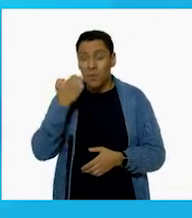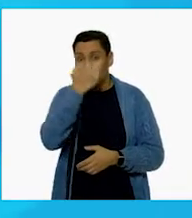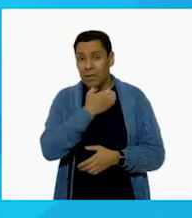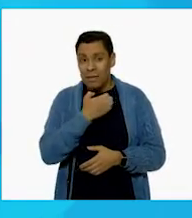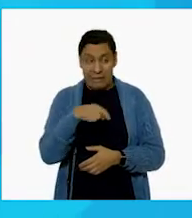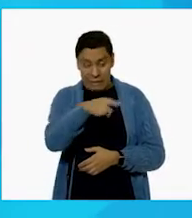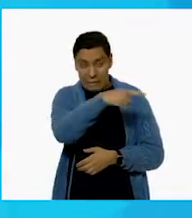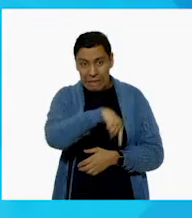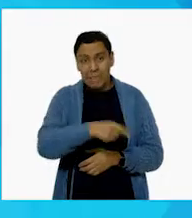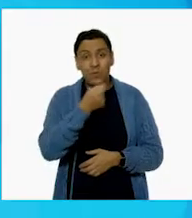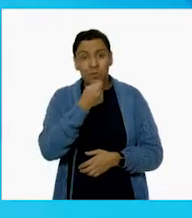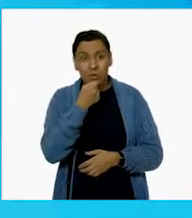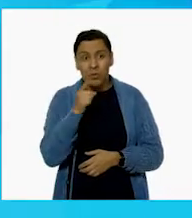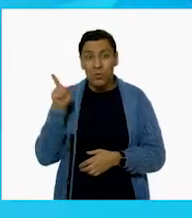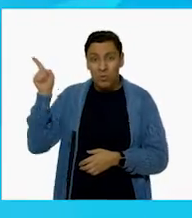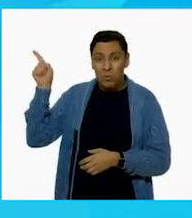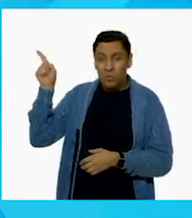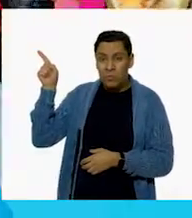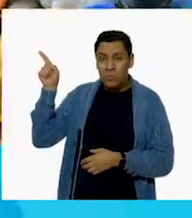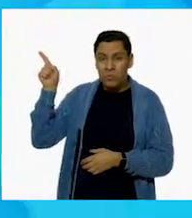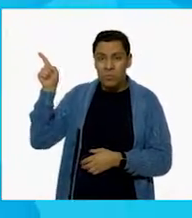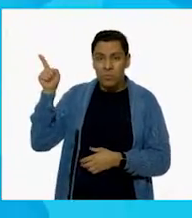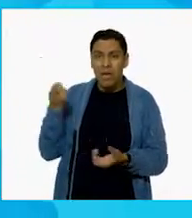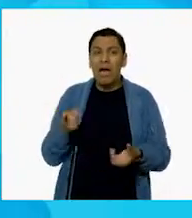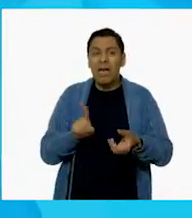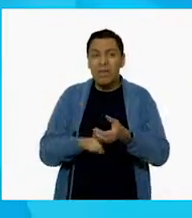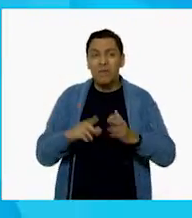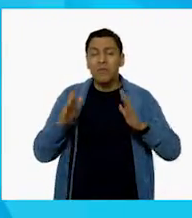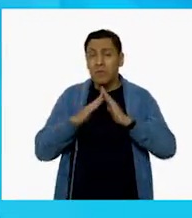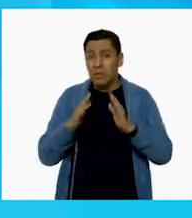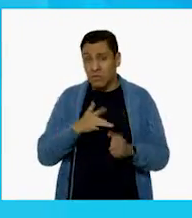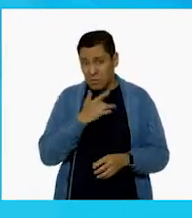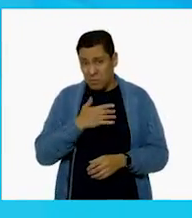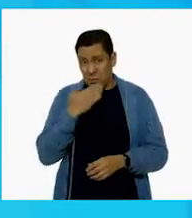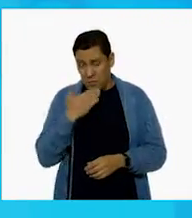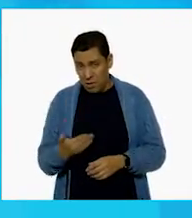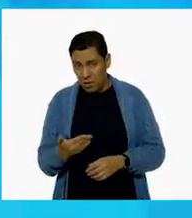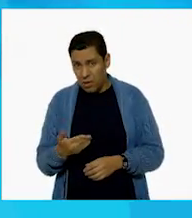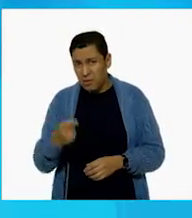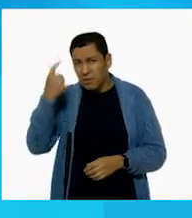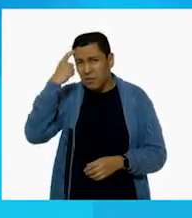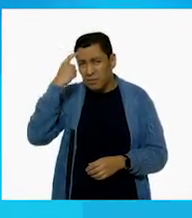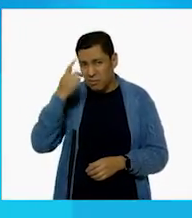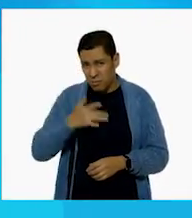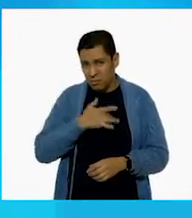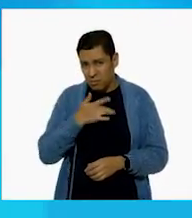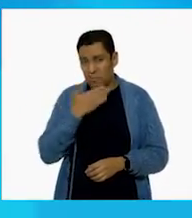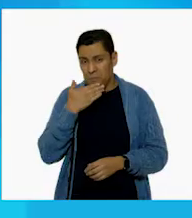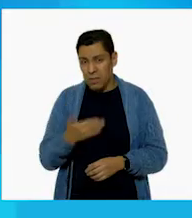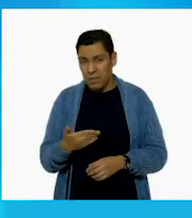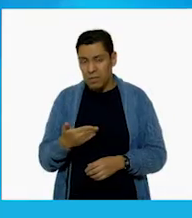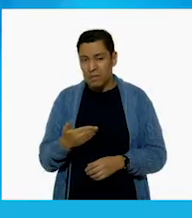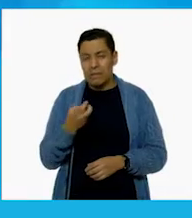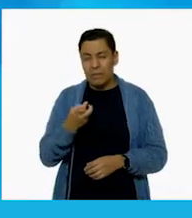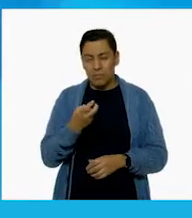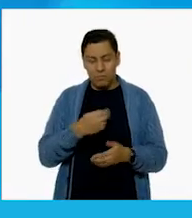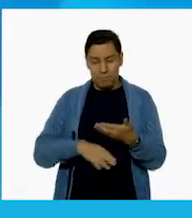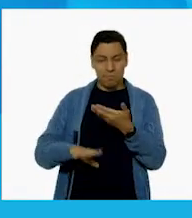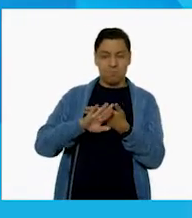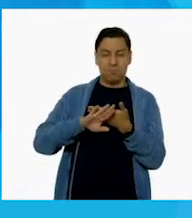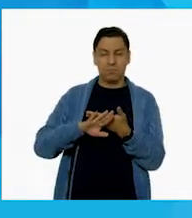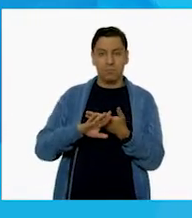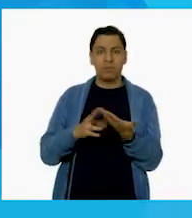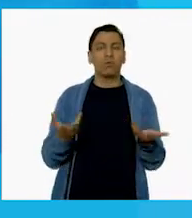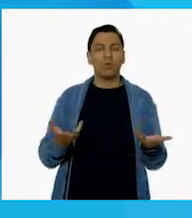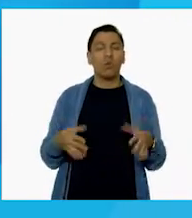sé si sabían, pero el cómo te sientes dentro de la escuela, cómo estás emocionalmente, impacta directamente en tu aprovechamiento